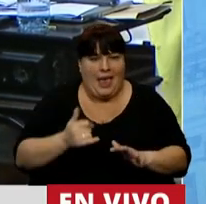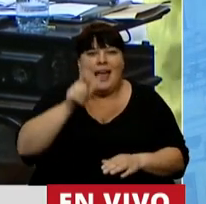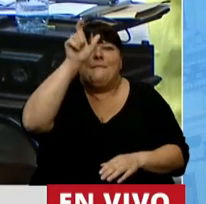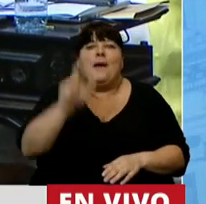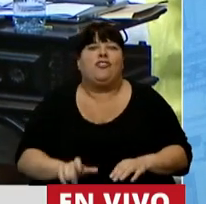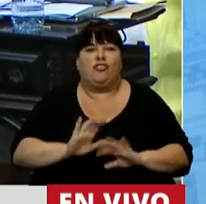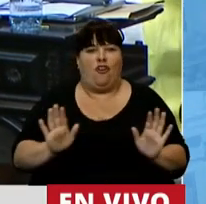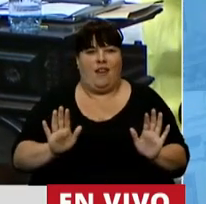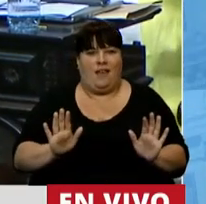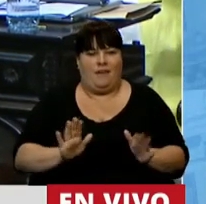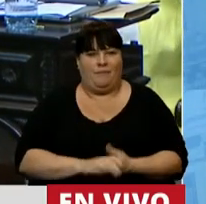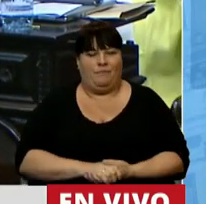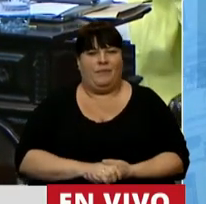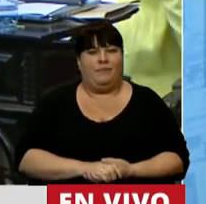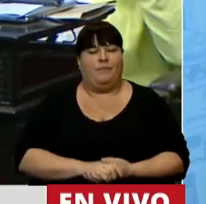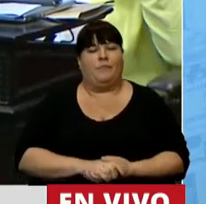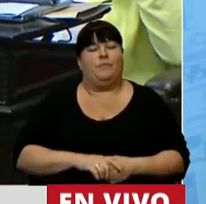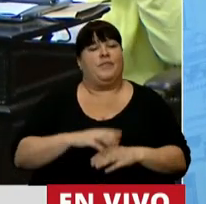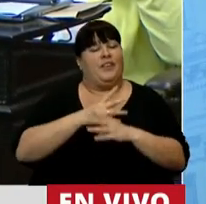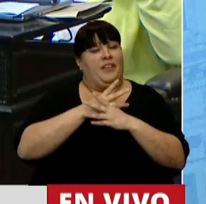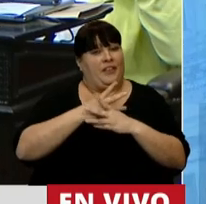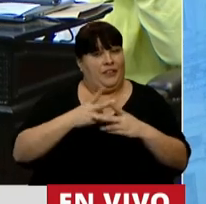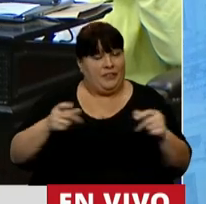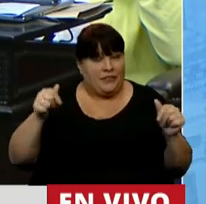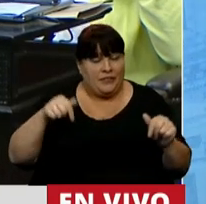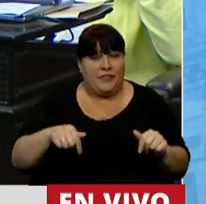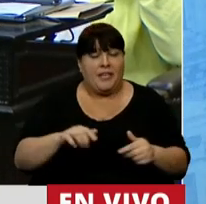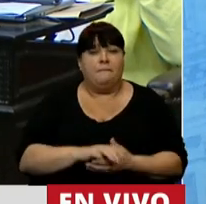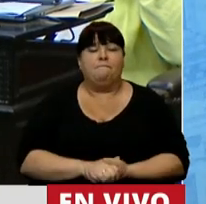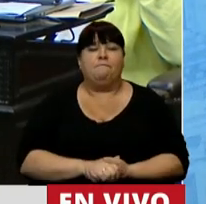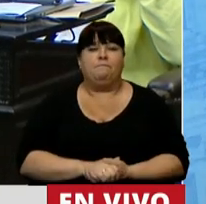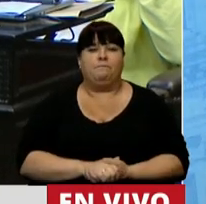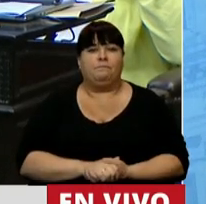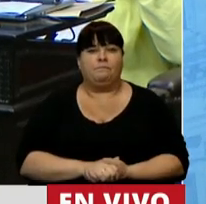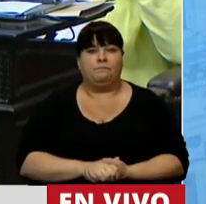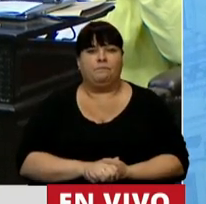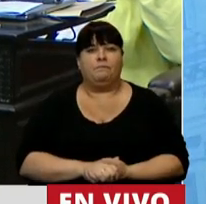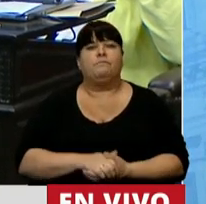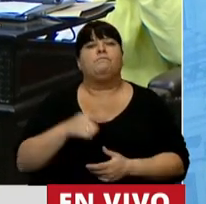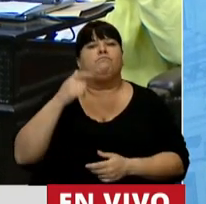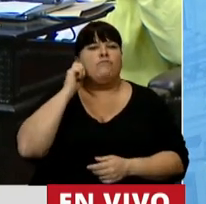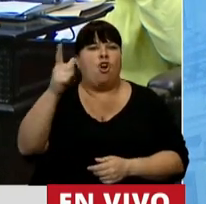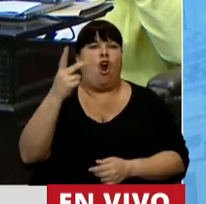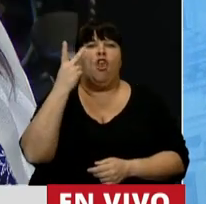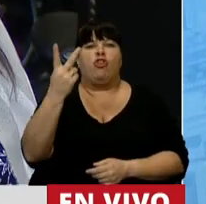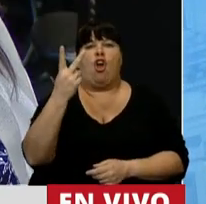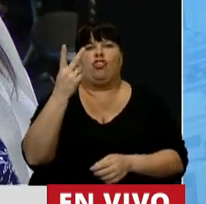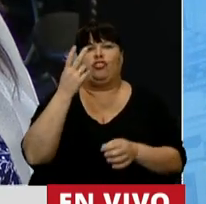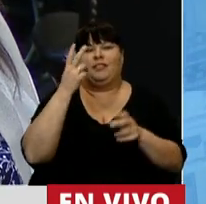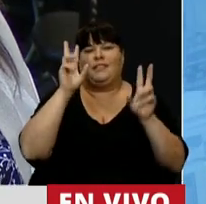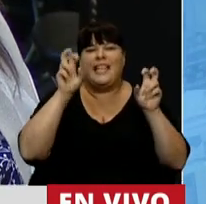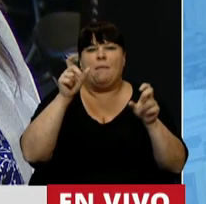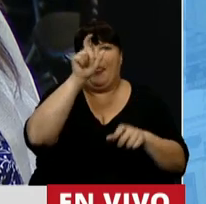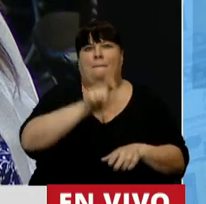ser. Al terminar la jornada, señor presidente, habremos consagrado dos tipos de seres,